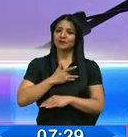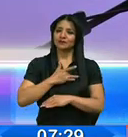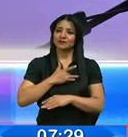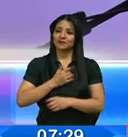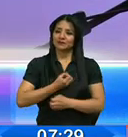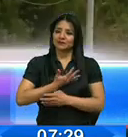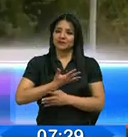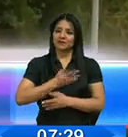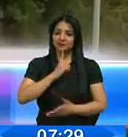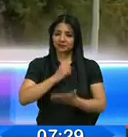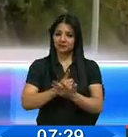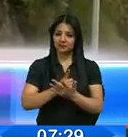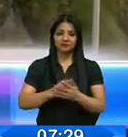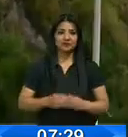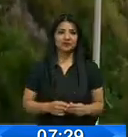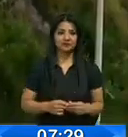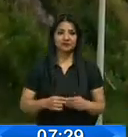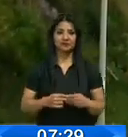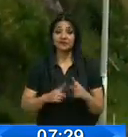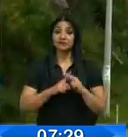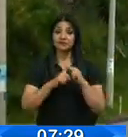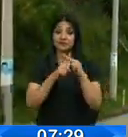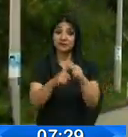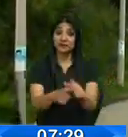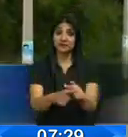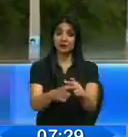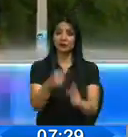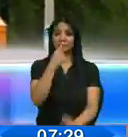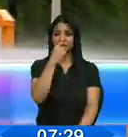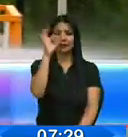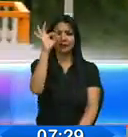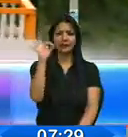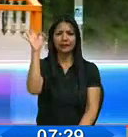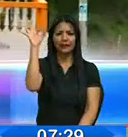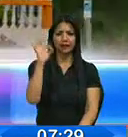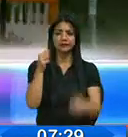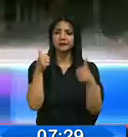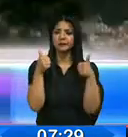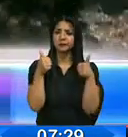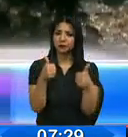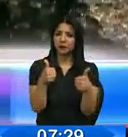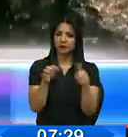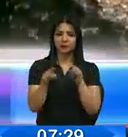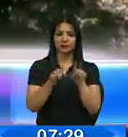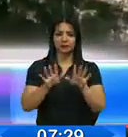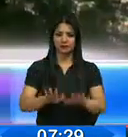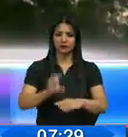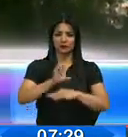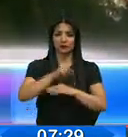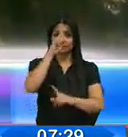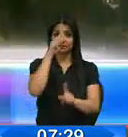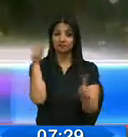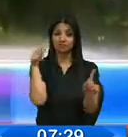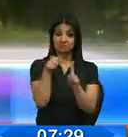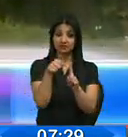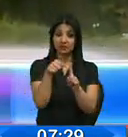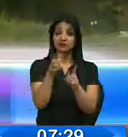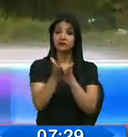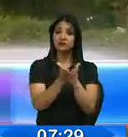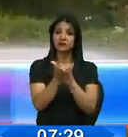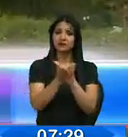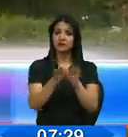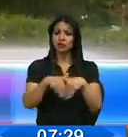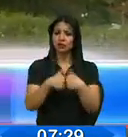profundamente. El quirografario Vive Ecuador gocería de las tasas de interés más convenientes del mercado. Además, las metas propuestas para este servicio